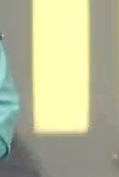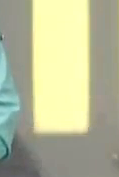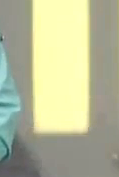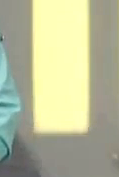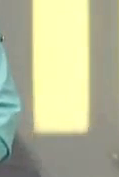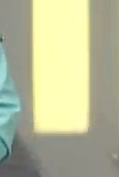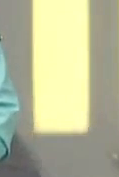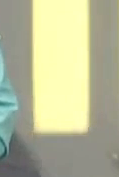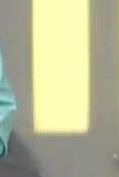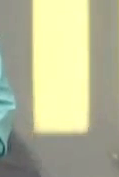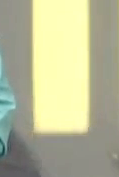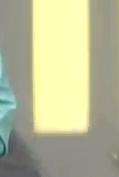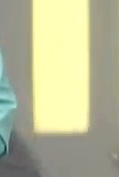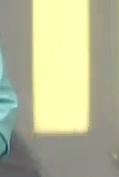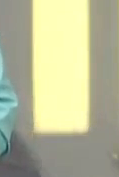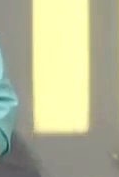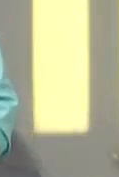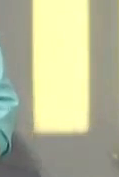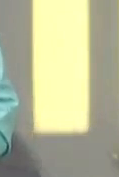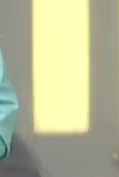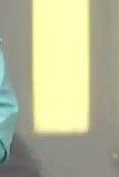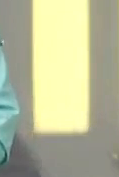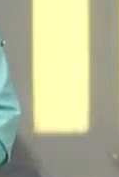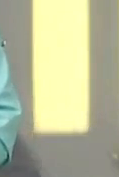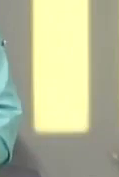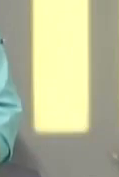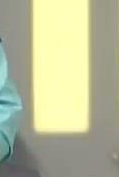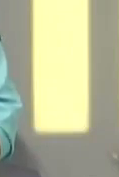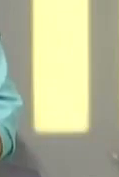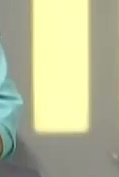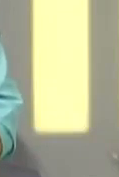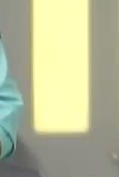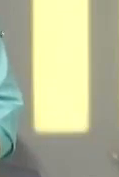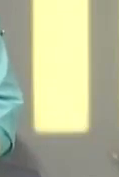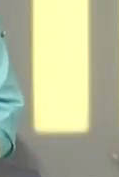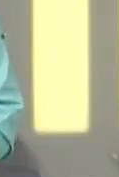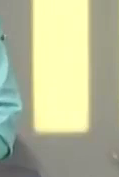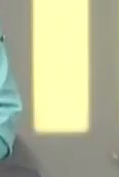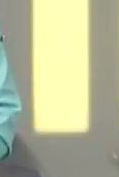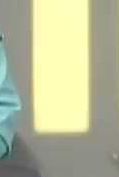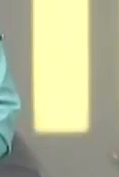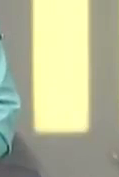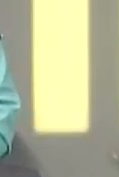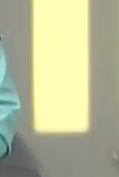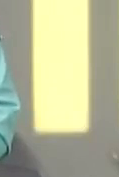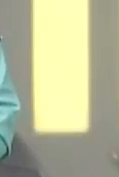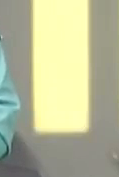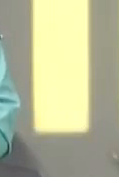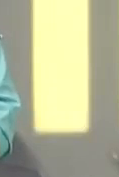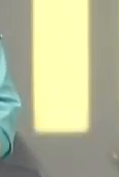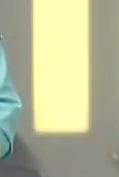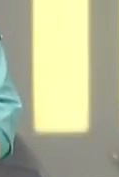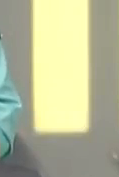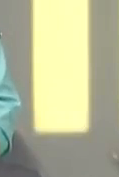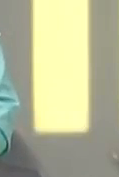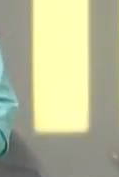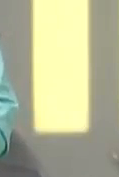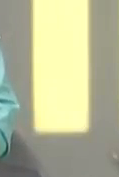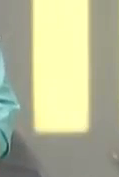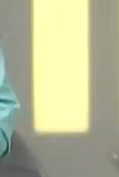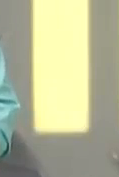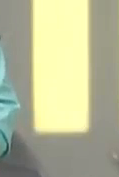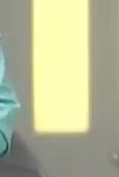importante importante balance dio a conocer el jefe de estado venezolano en materia de salud y también de educación también reflejó